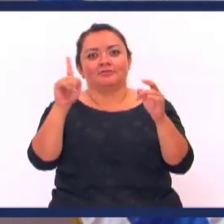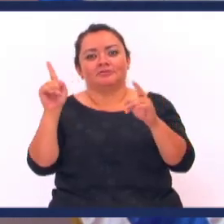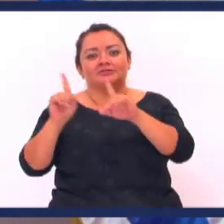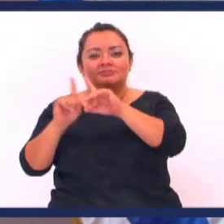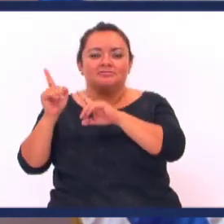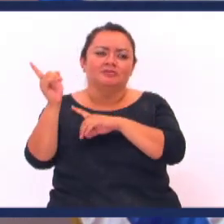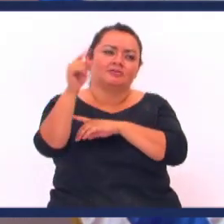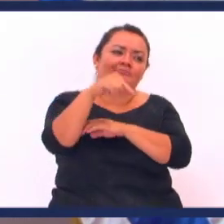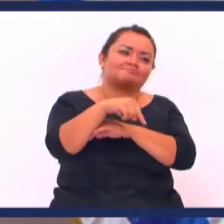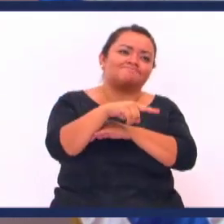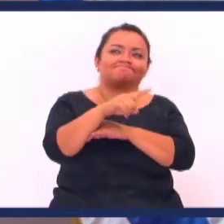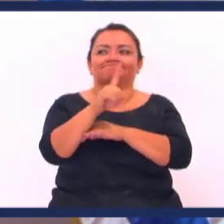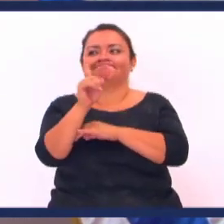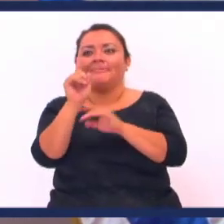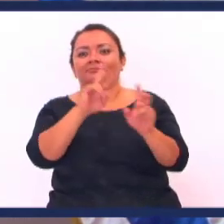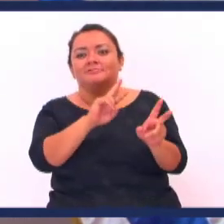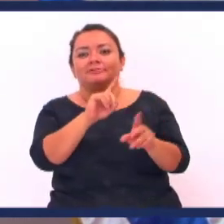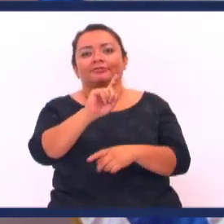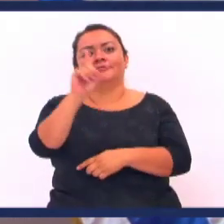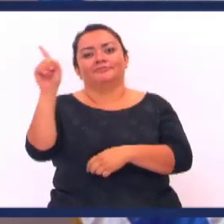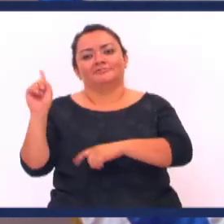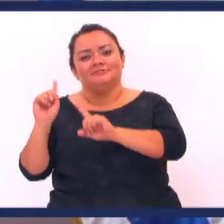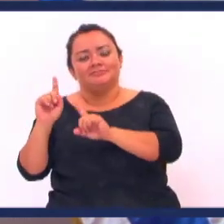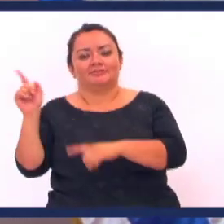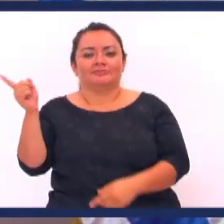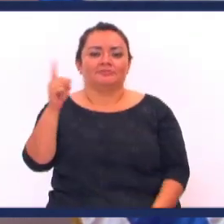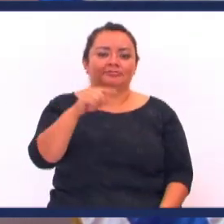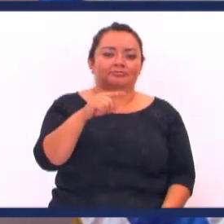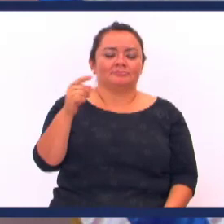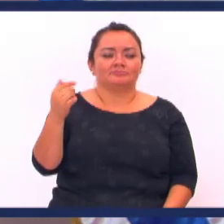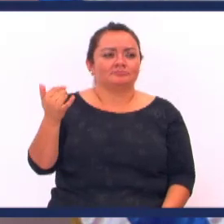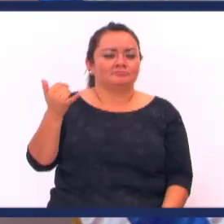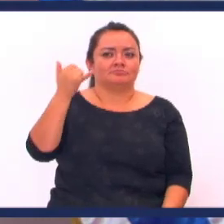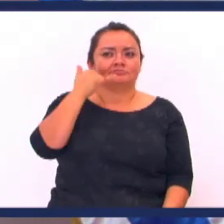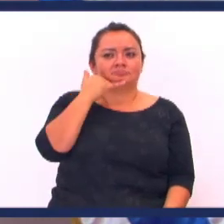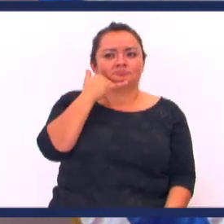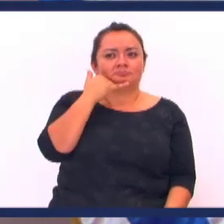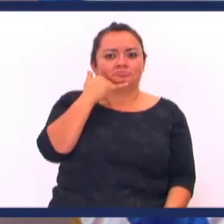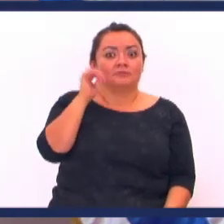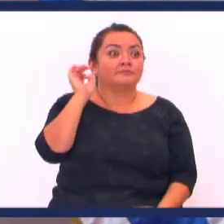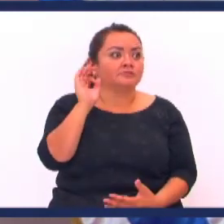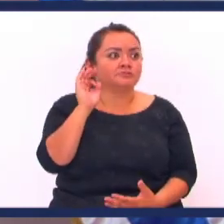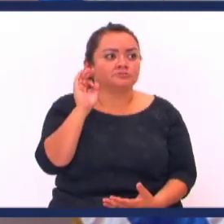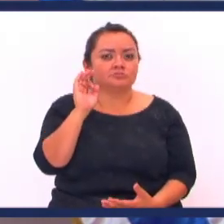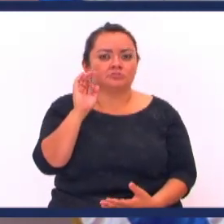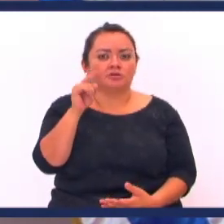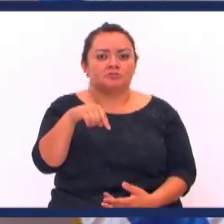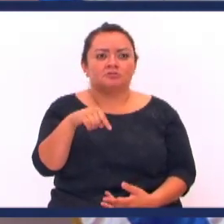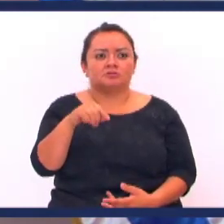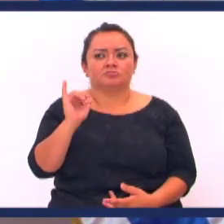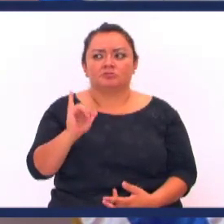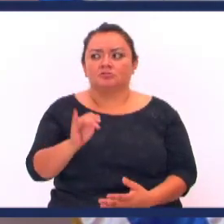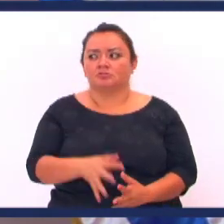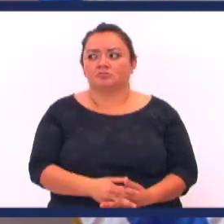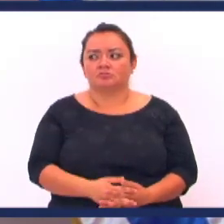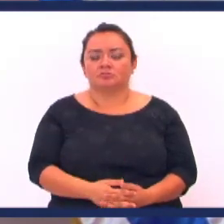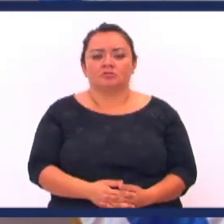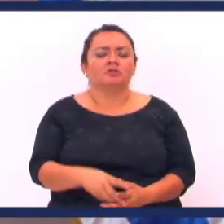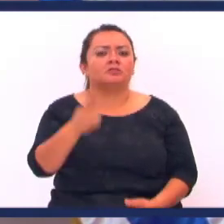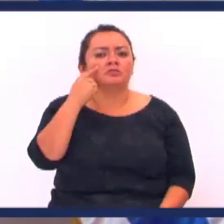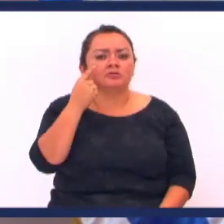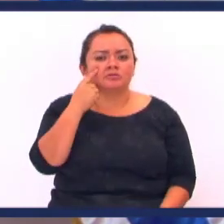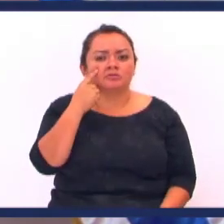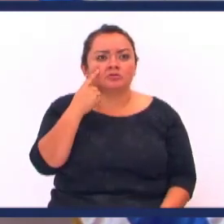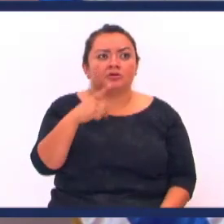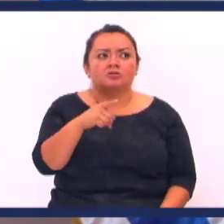Santana Todas las semanas Todita la semana Una de esas noches Llamó Pastor me dijo Que paso Aquí estoy quedado Por